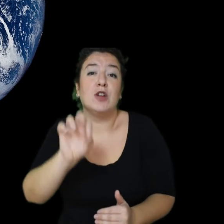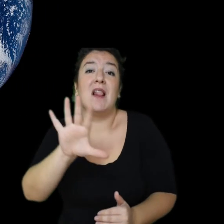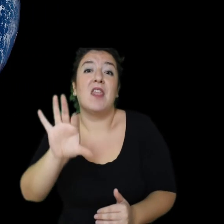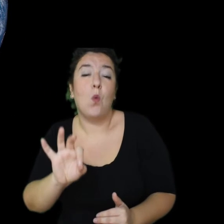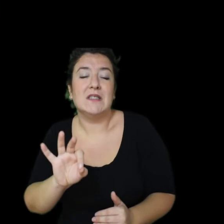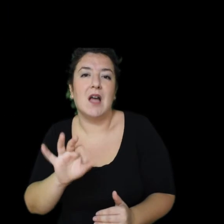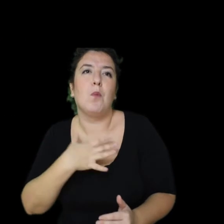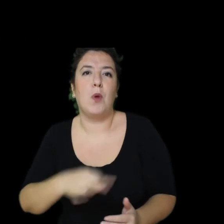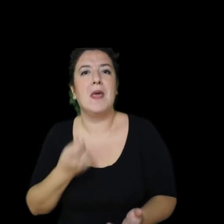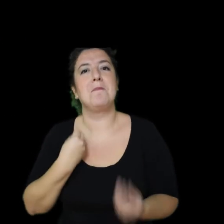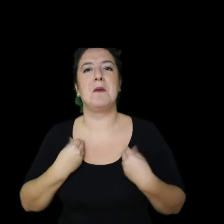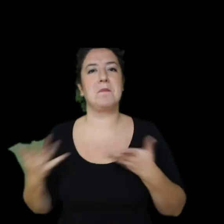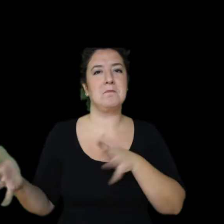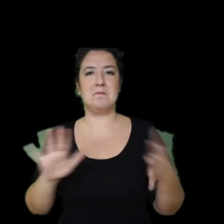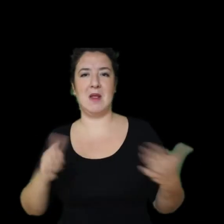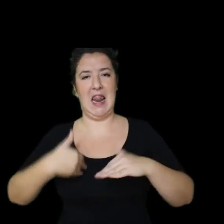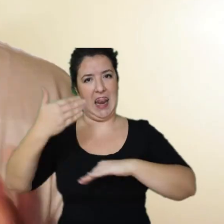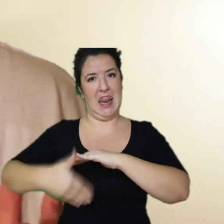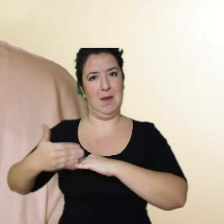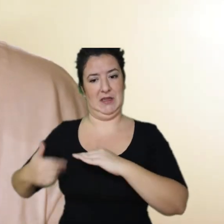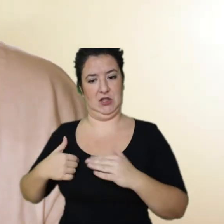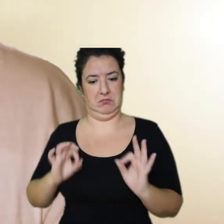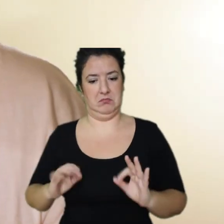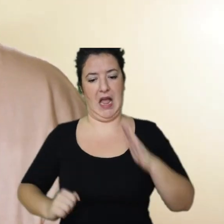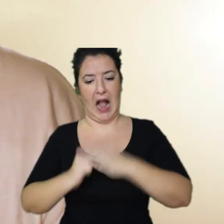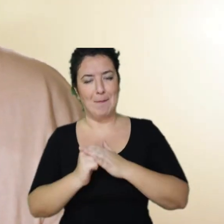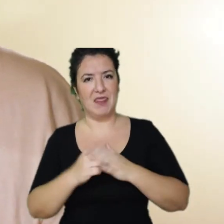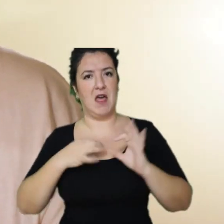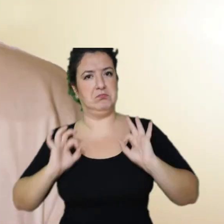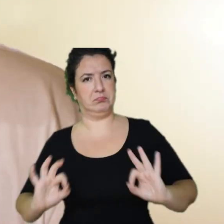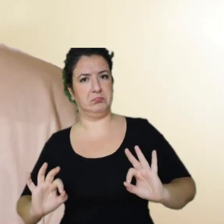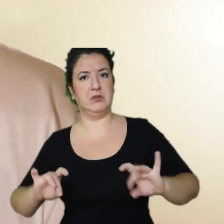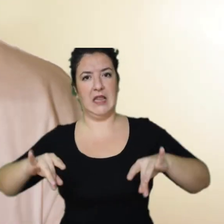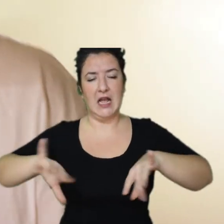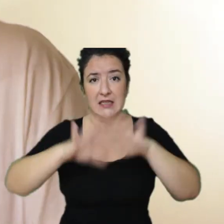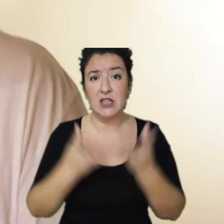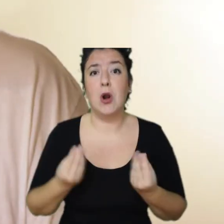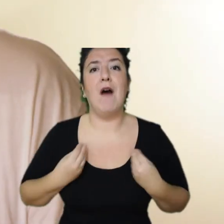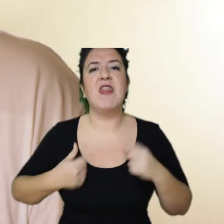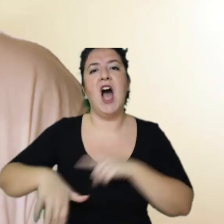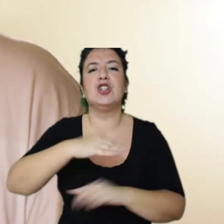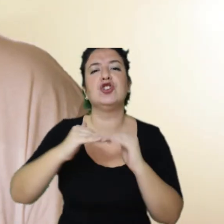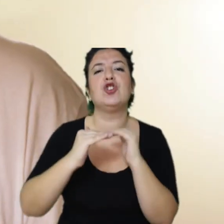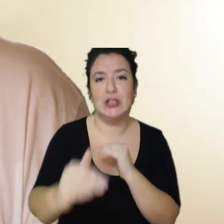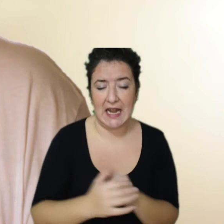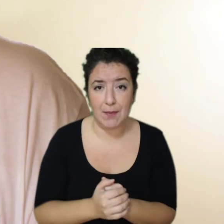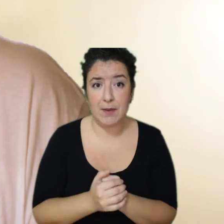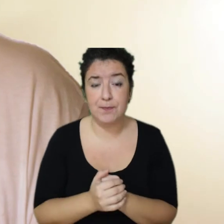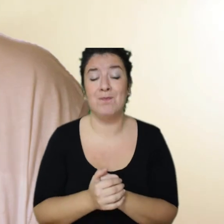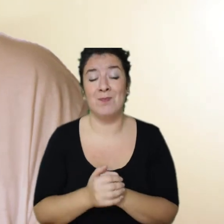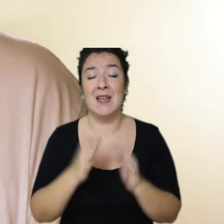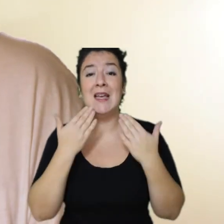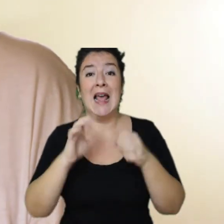a vivir dentro de los límites de capacidad del planeta. Tendríamos una vida sostenible. La pandemia nos ha obligado a retrasar casi un mes